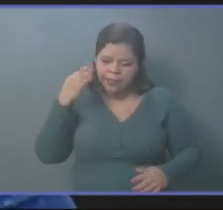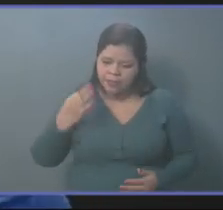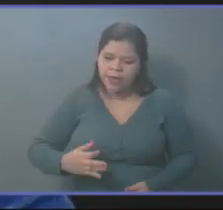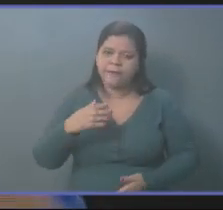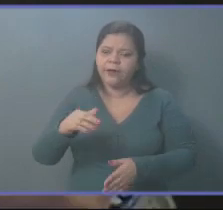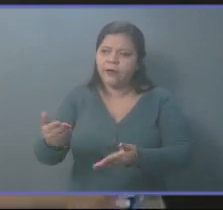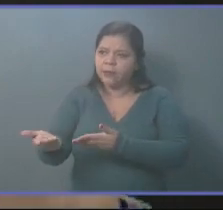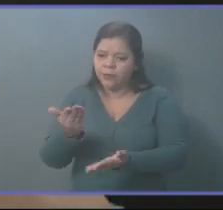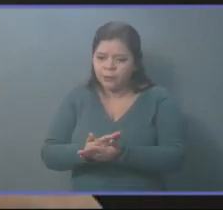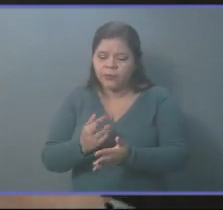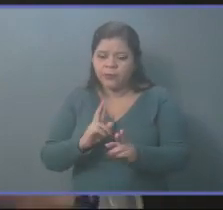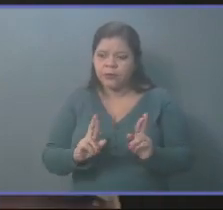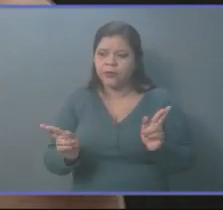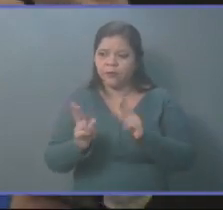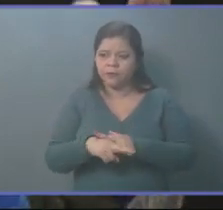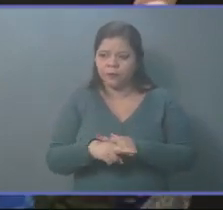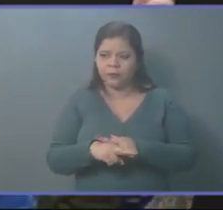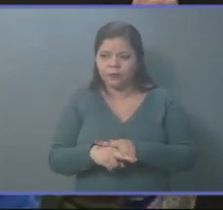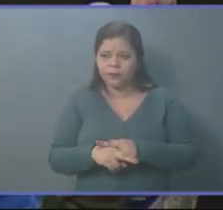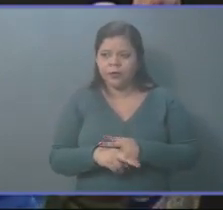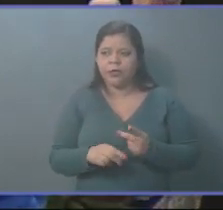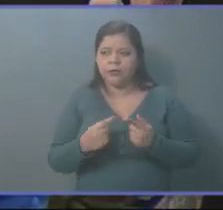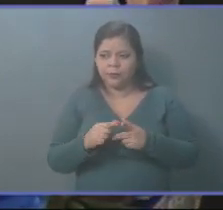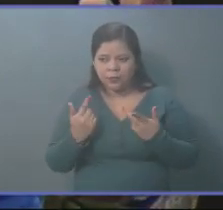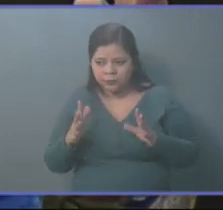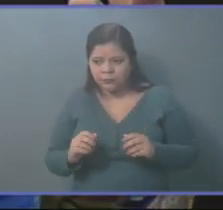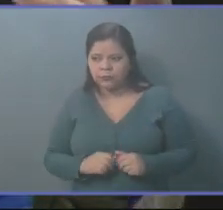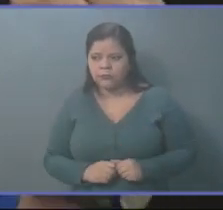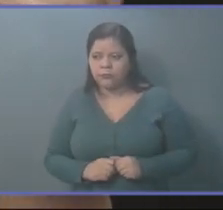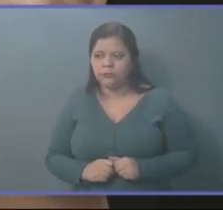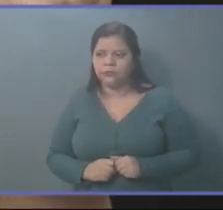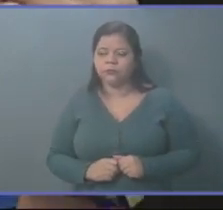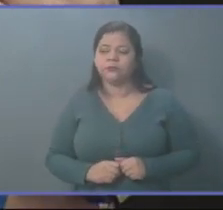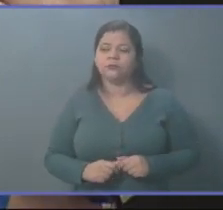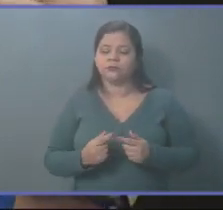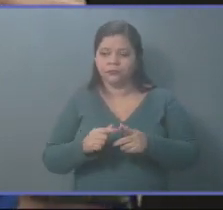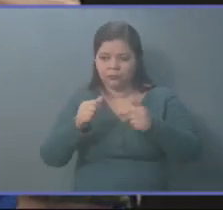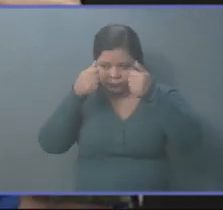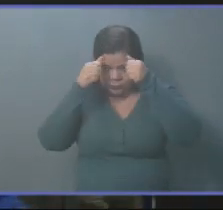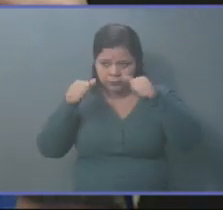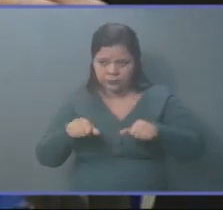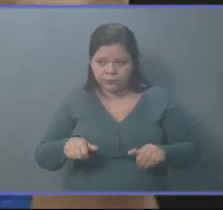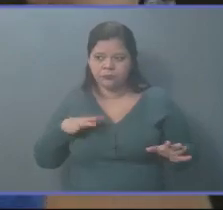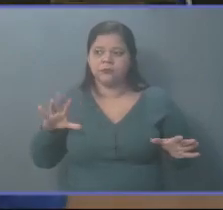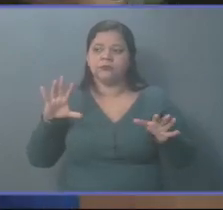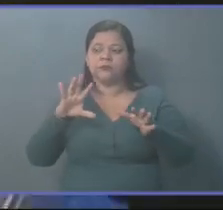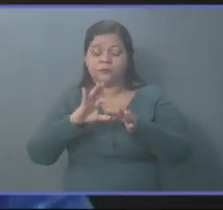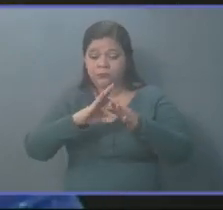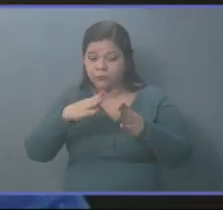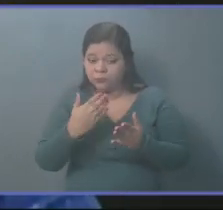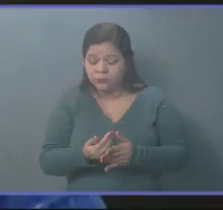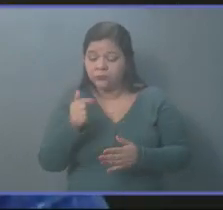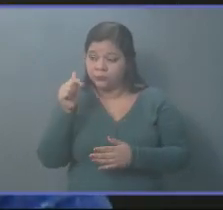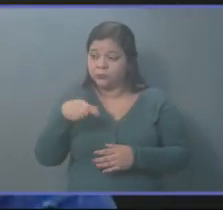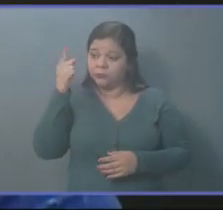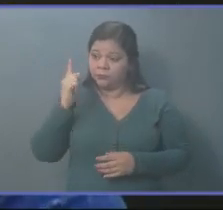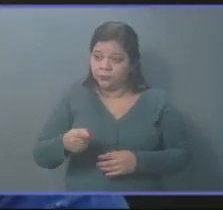el paquete de reformas, hace varias plenarias y por capricho no se recibió, siendo obligación.